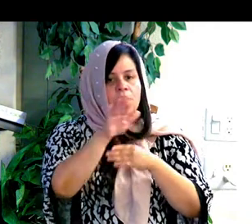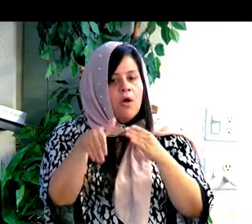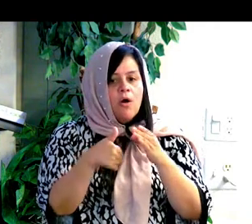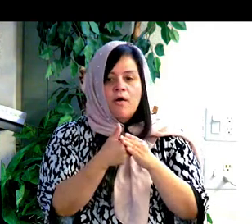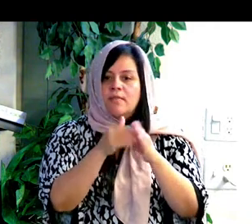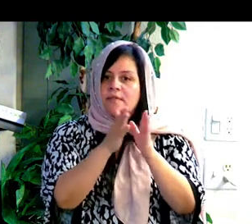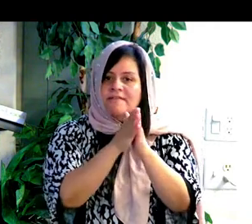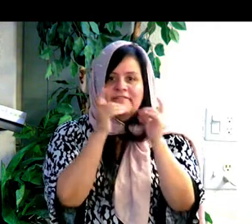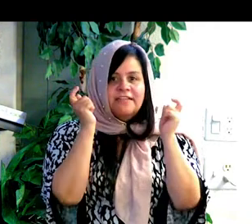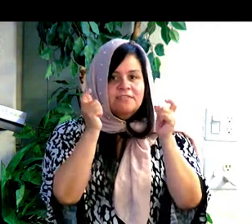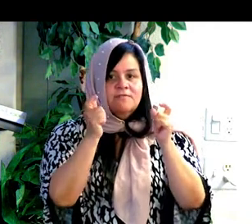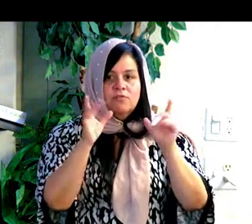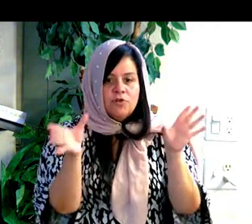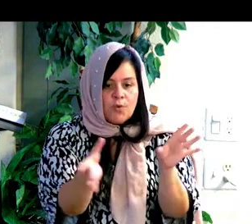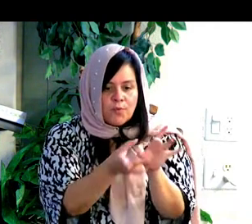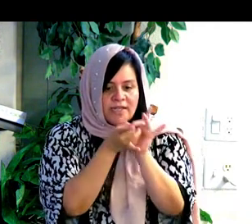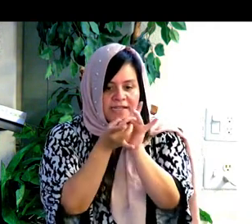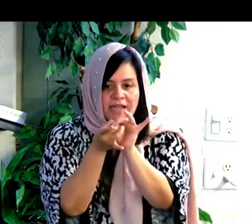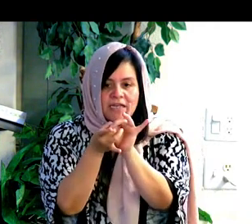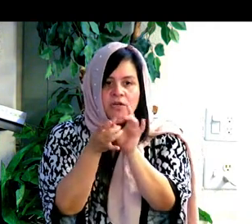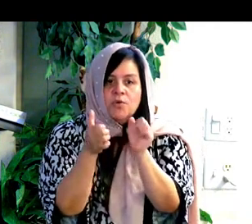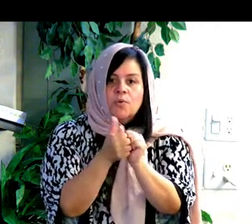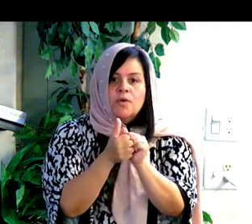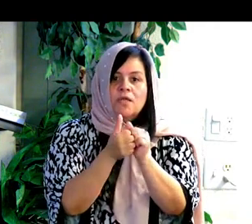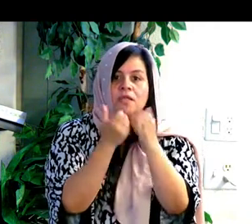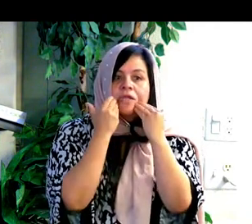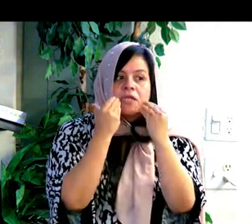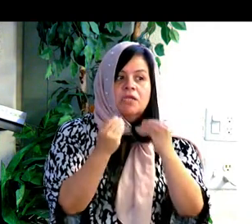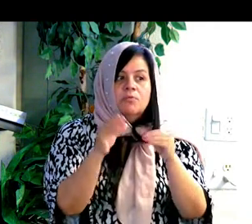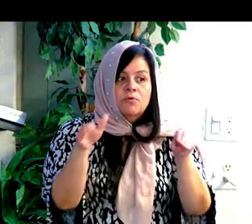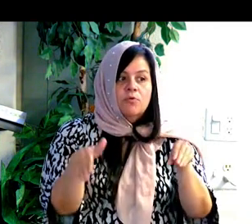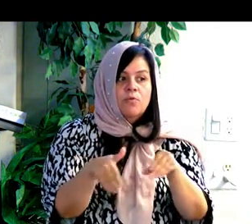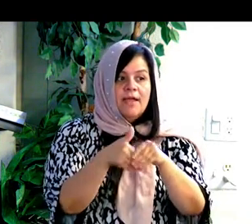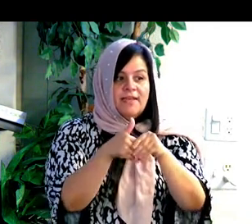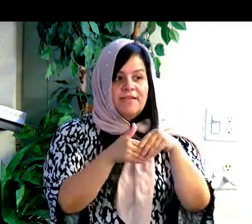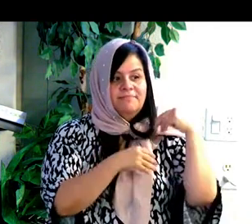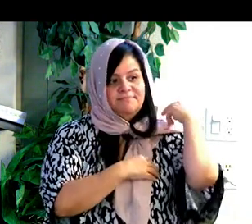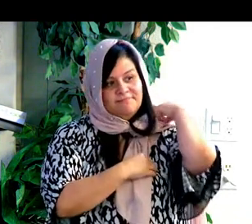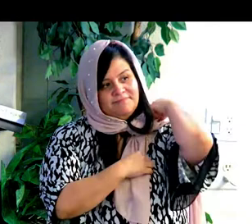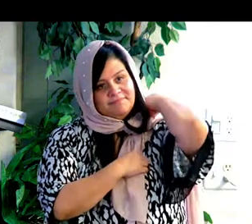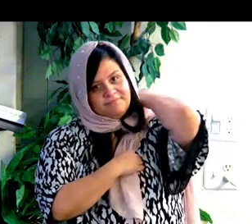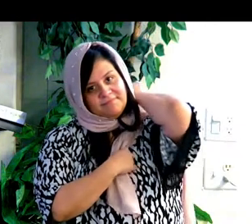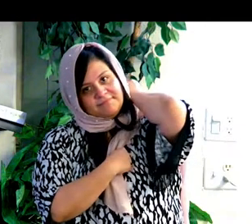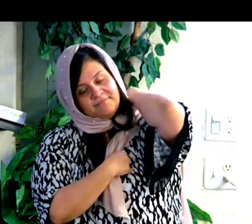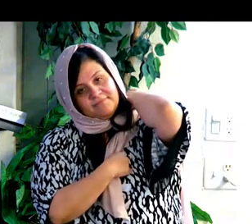Todos esos tiempos asignados están relacionados con la boda hebrea.